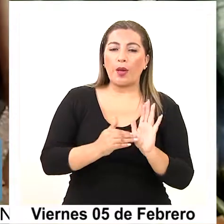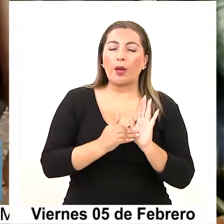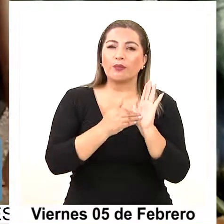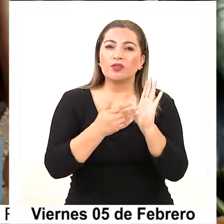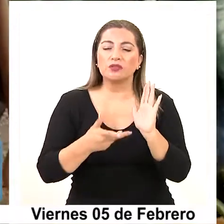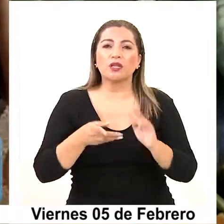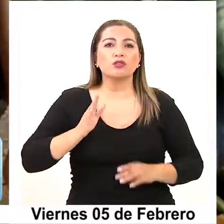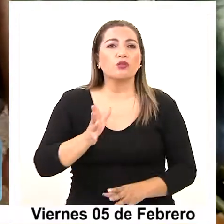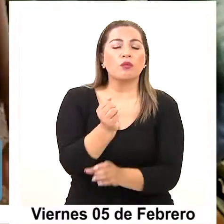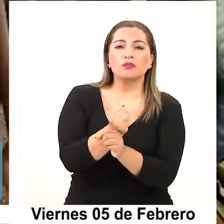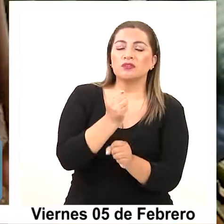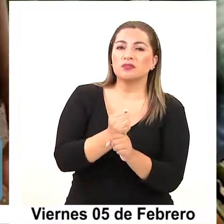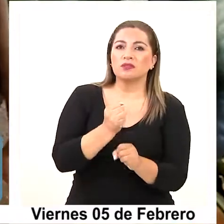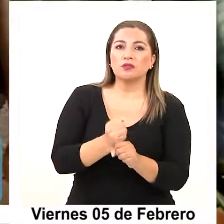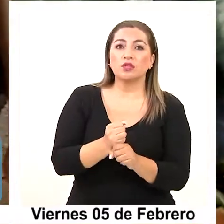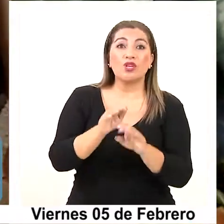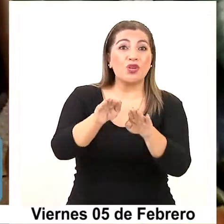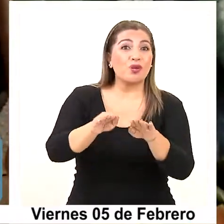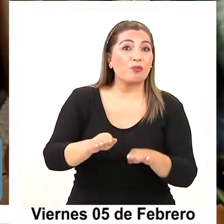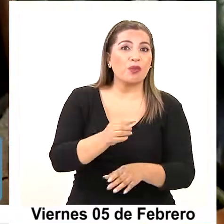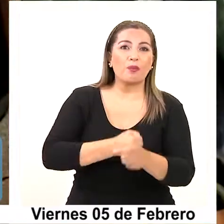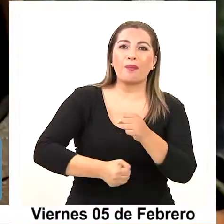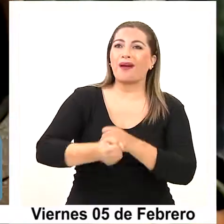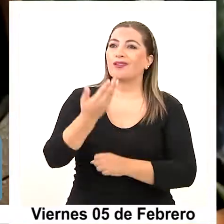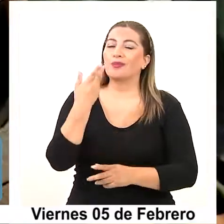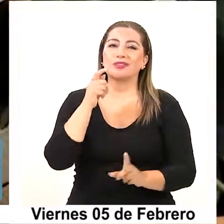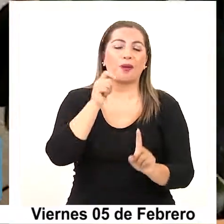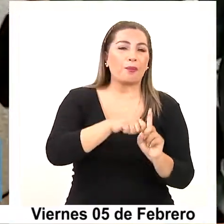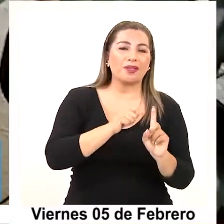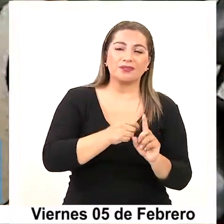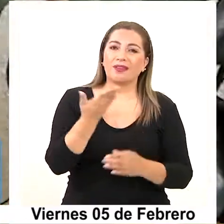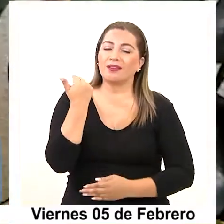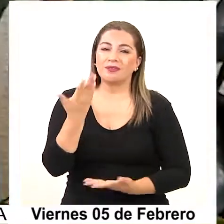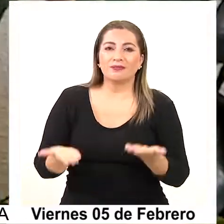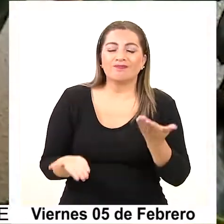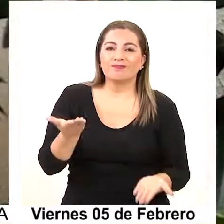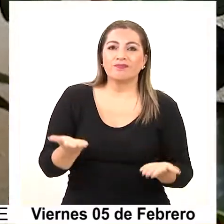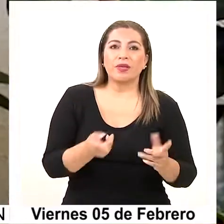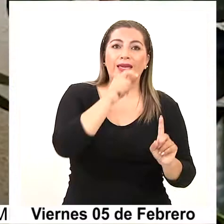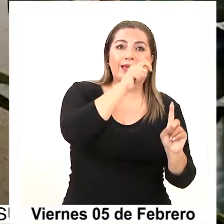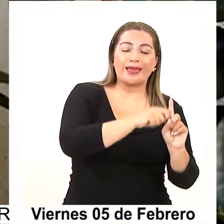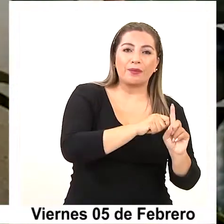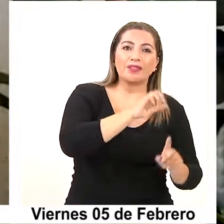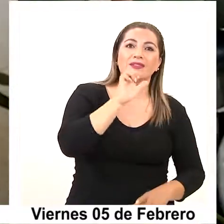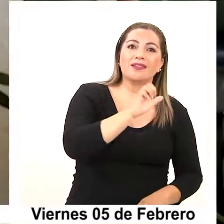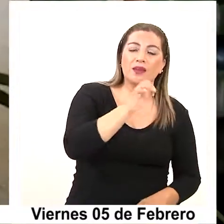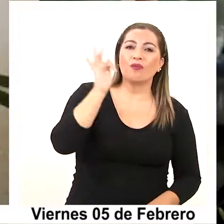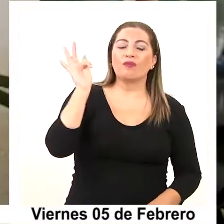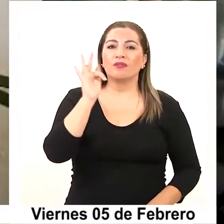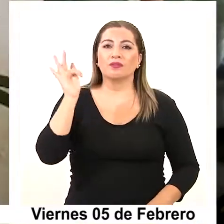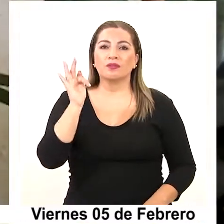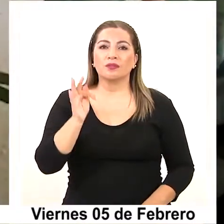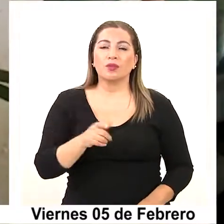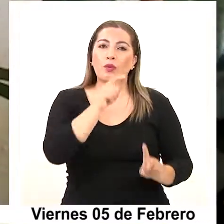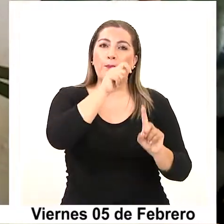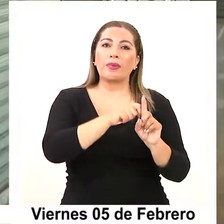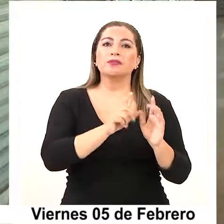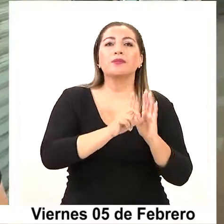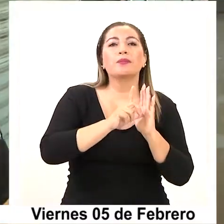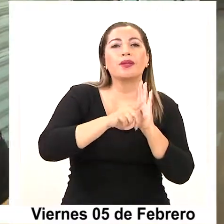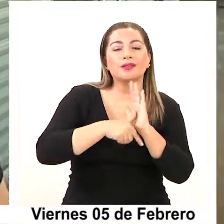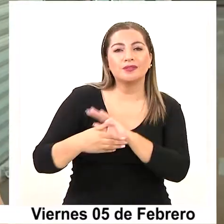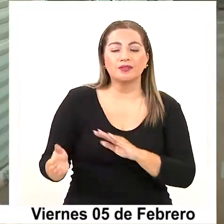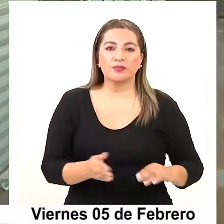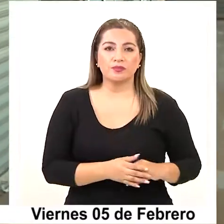trabajando, pero no ha sido lo mismo como los meses anteriores, puesto que enero y febrero son los meses más lentos.